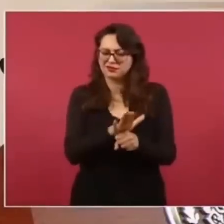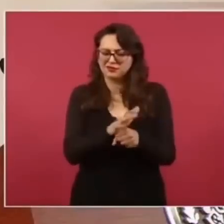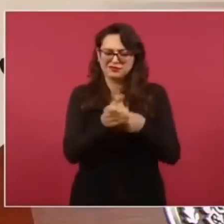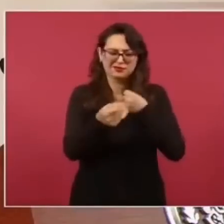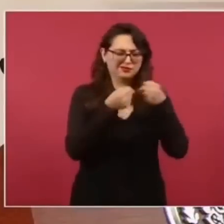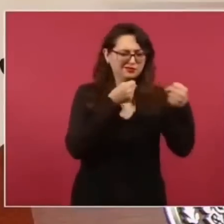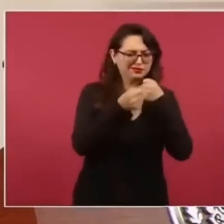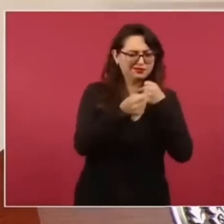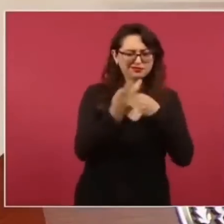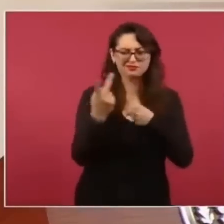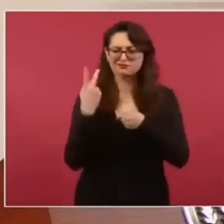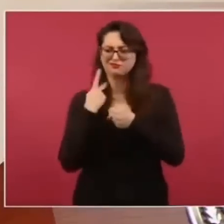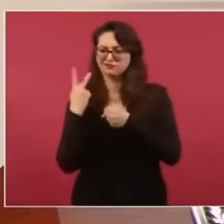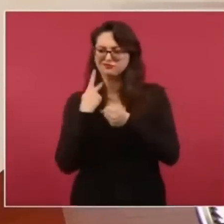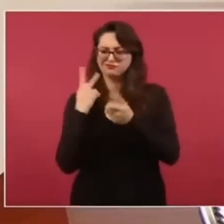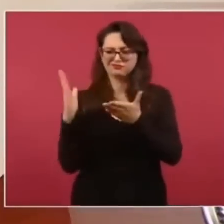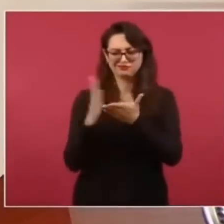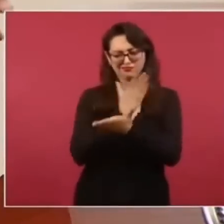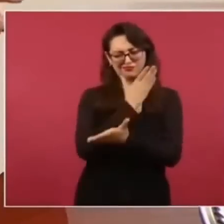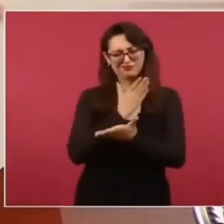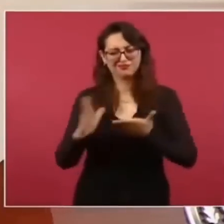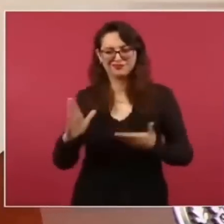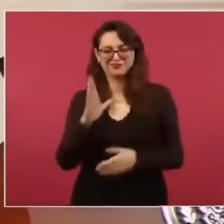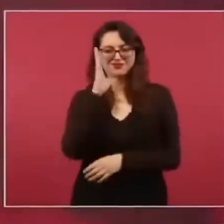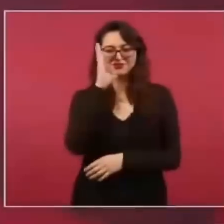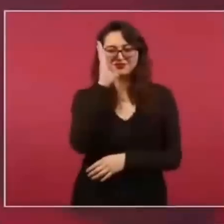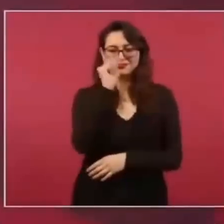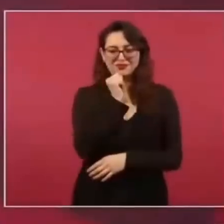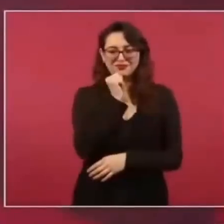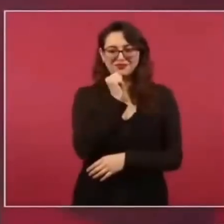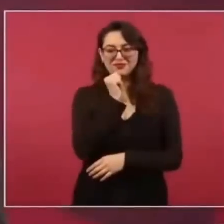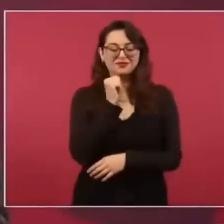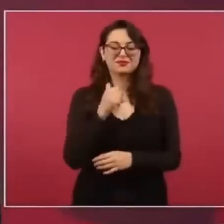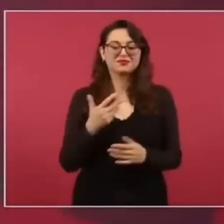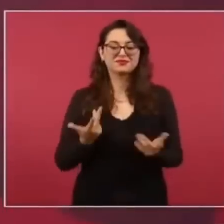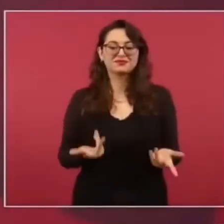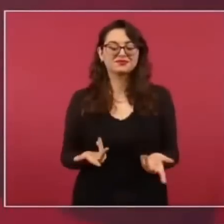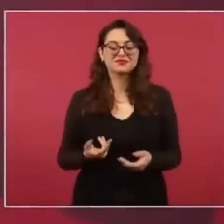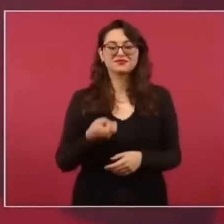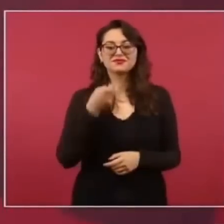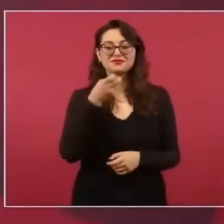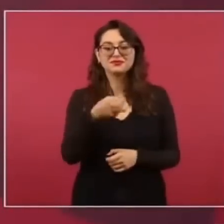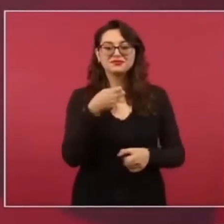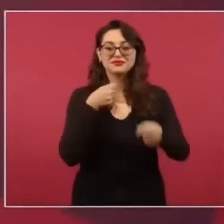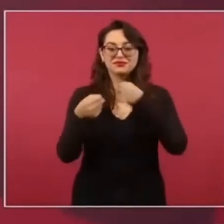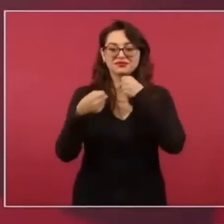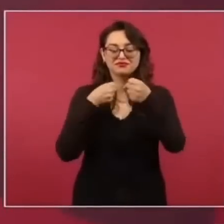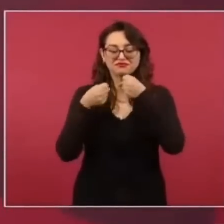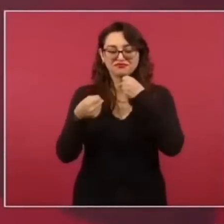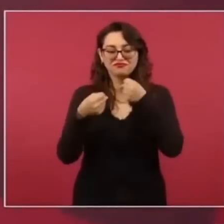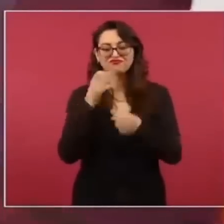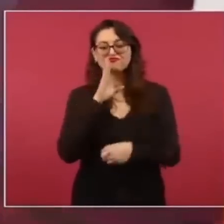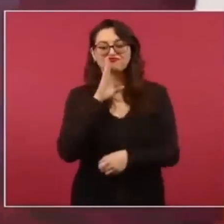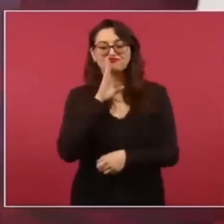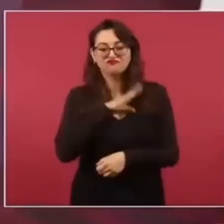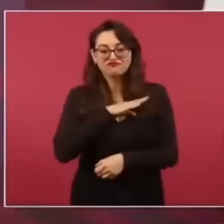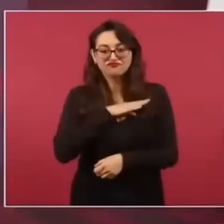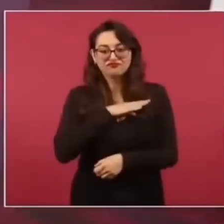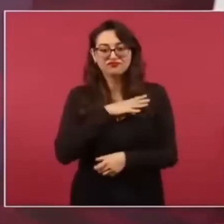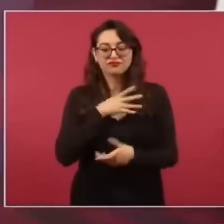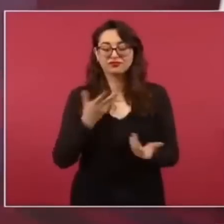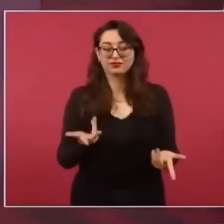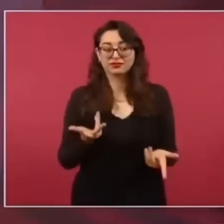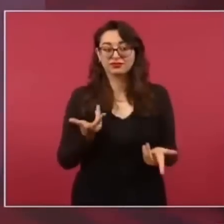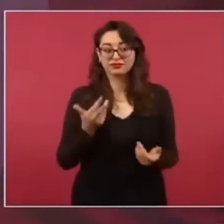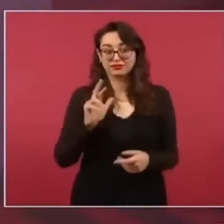Le decía, ese no es el periodismo de los Flores